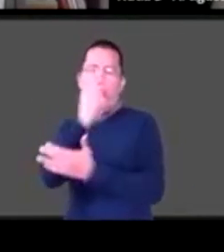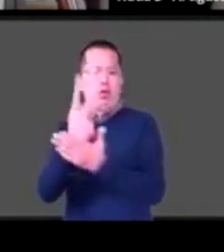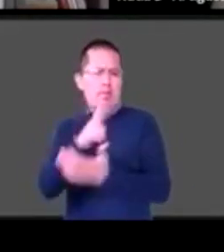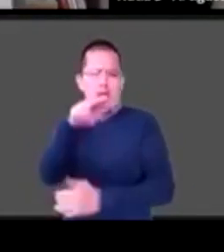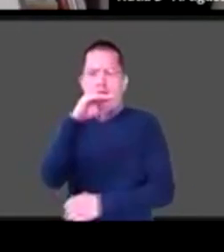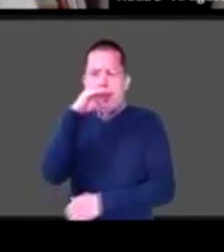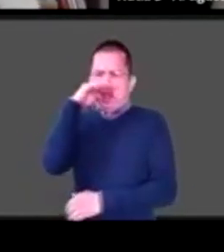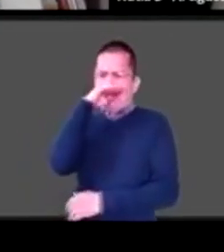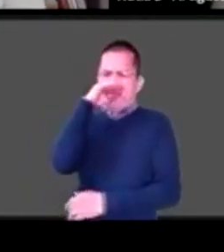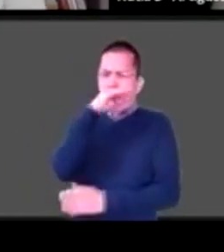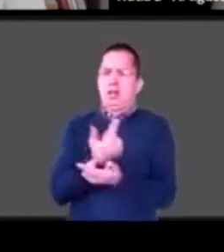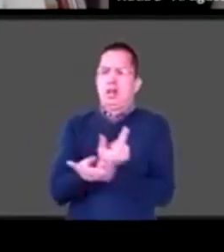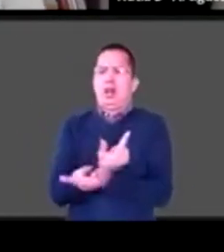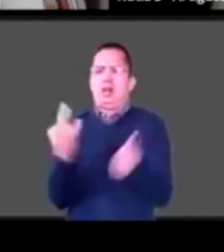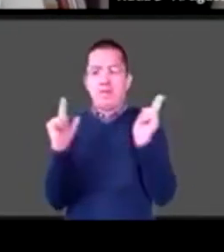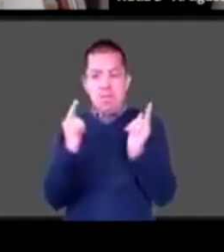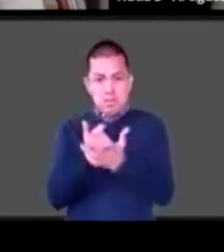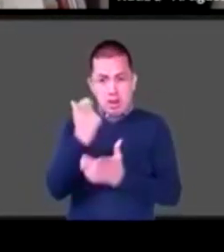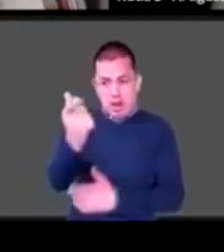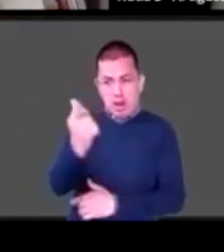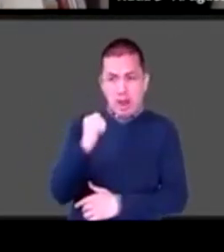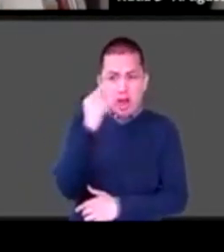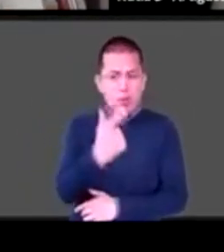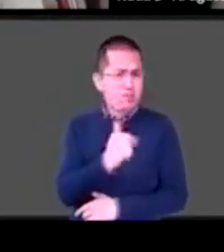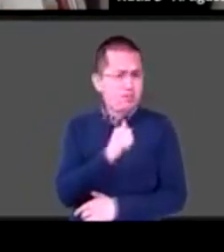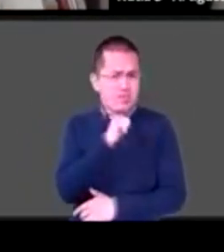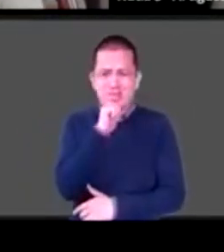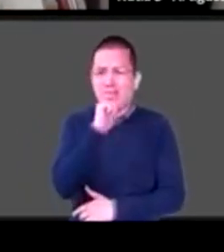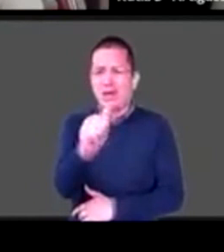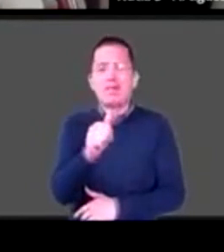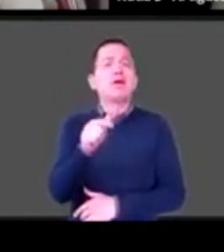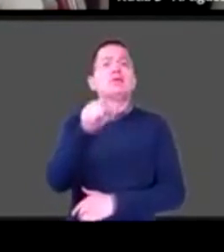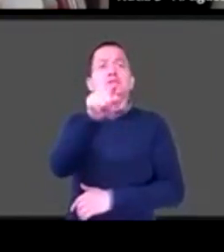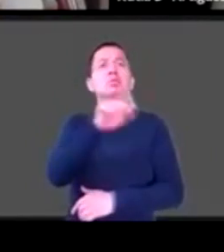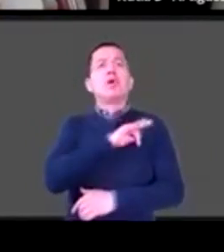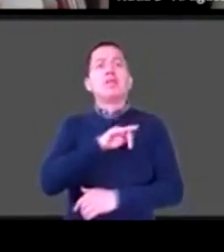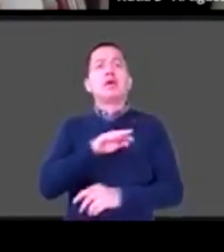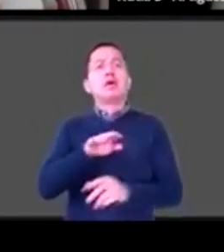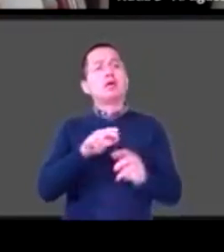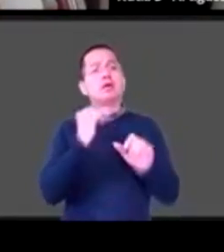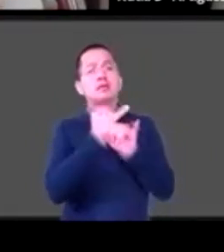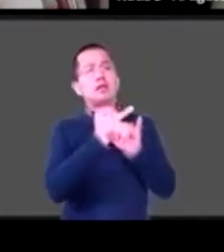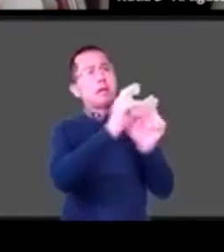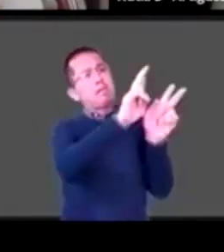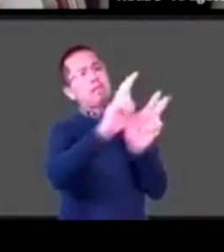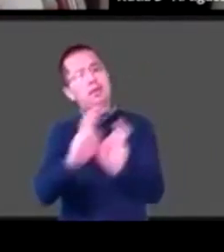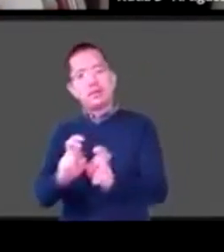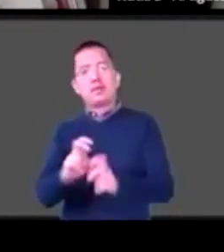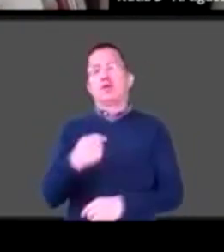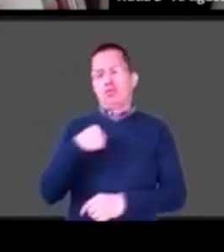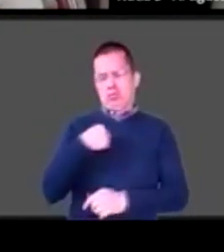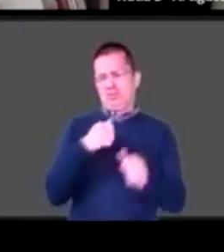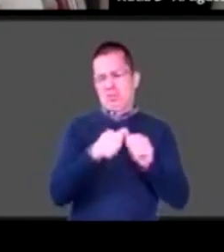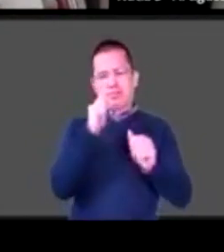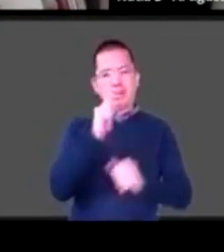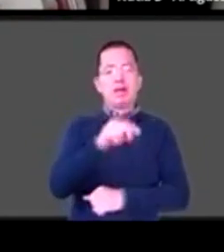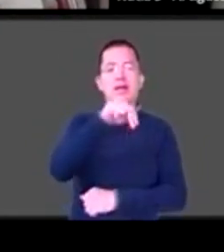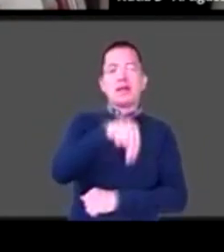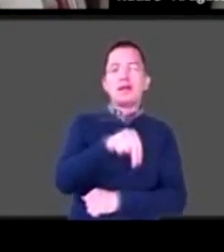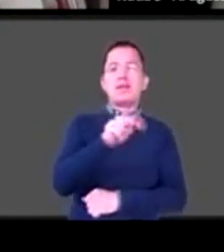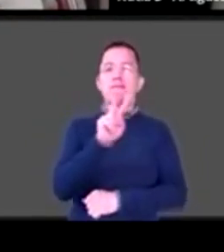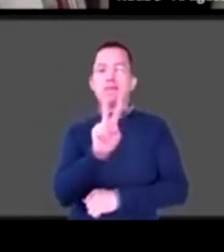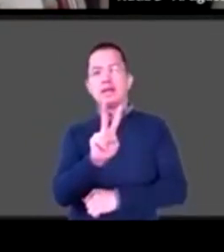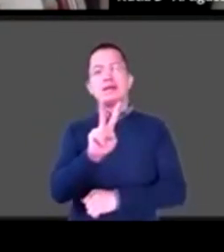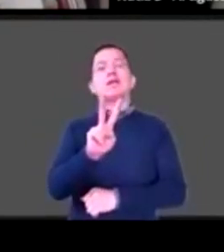Lo comento porque no hay que pagar absolutamente nada. Lo pueden bajar de la página web. Lo del letreo es N, V, D